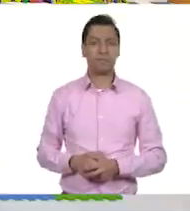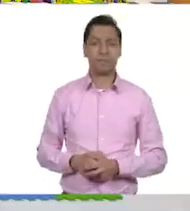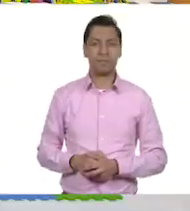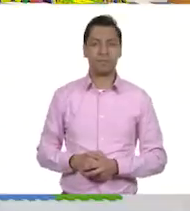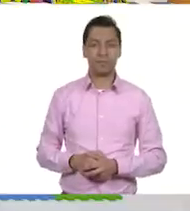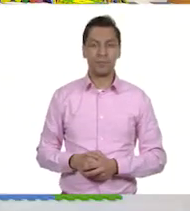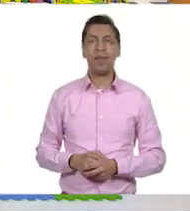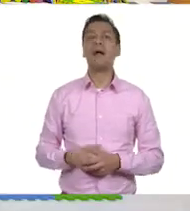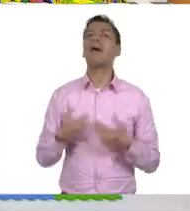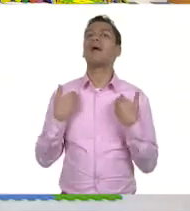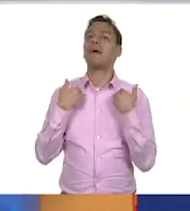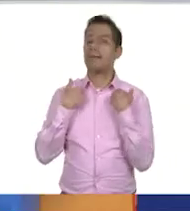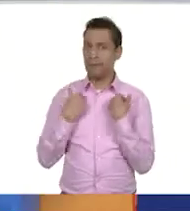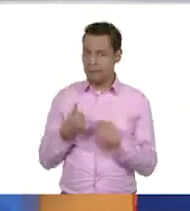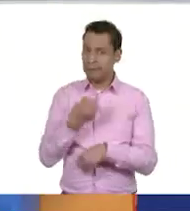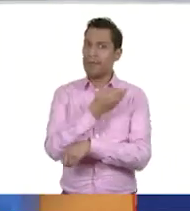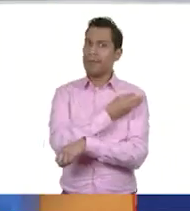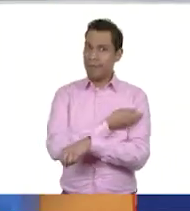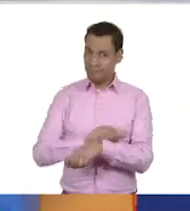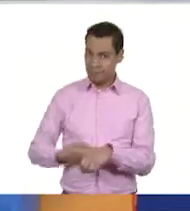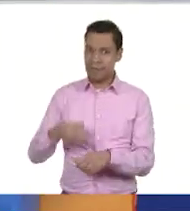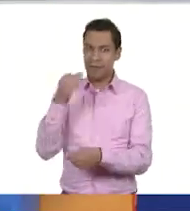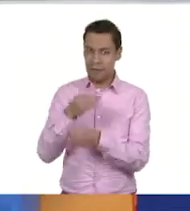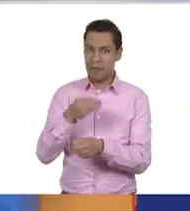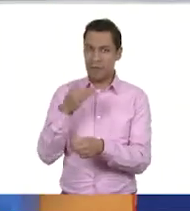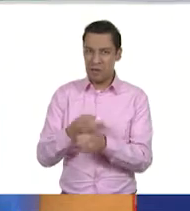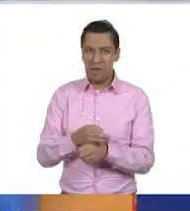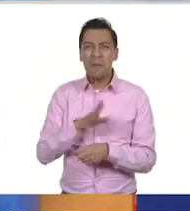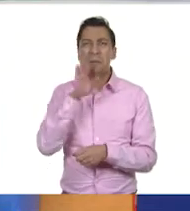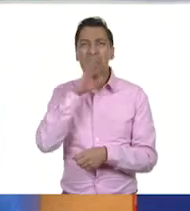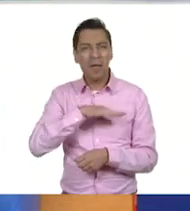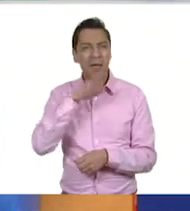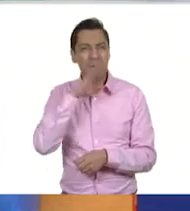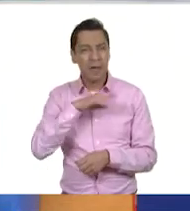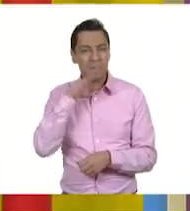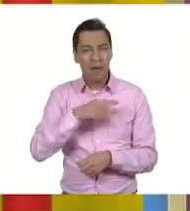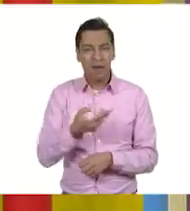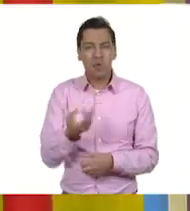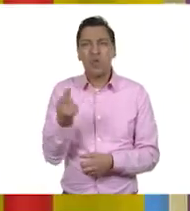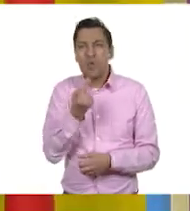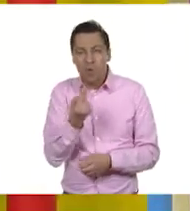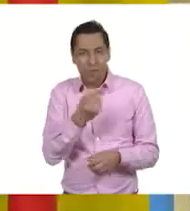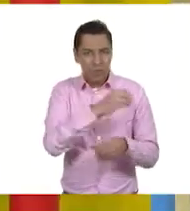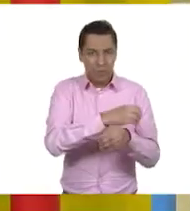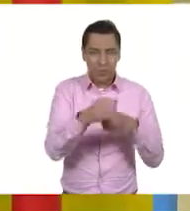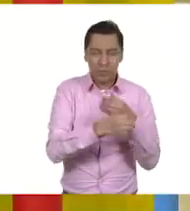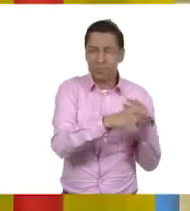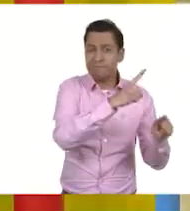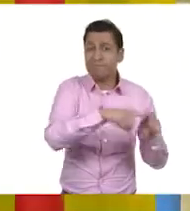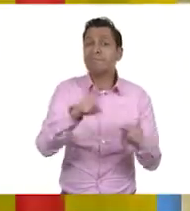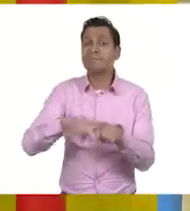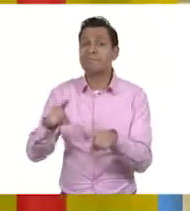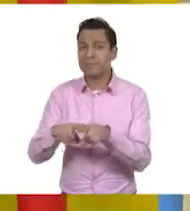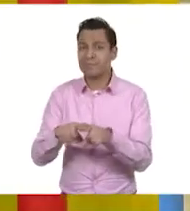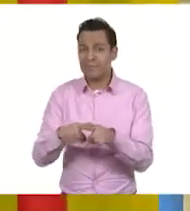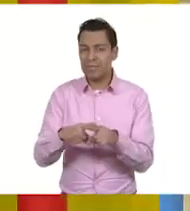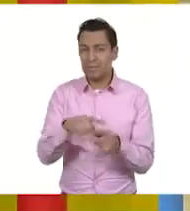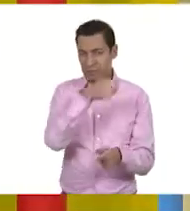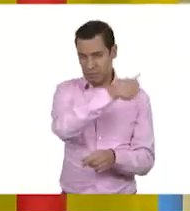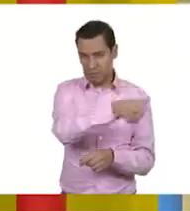también hay más recursos que estamos ocupando en nuestro planeta. Por supuesto. Y tal vez como mencionabas antes, hay que consumirlo